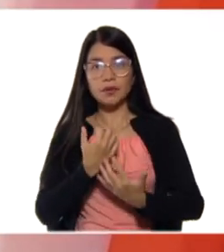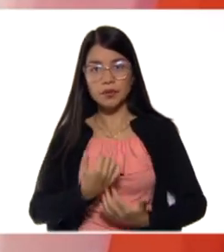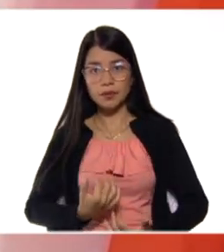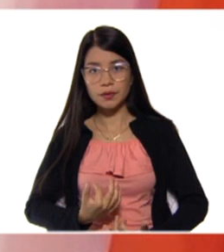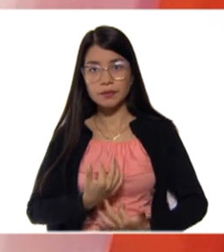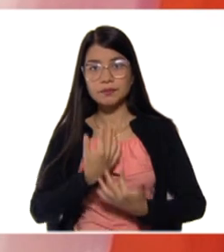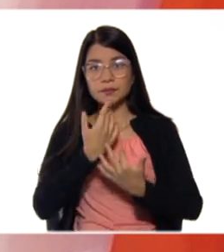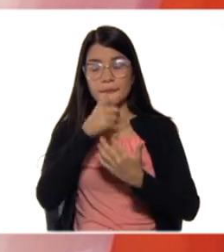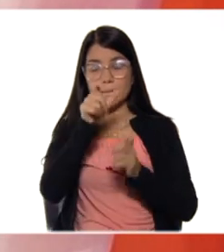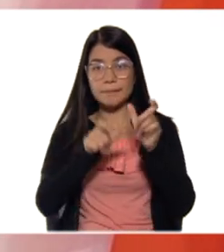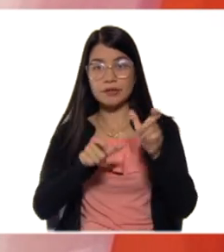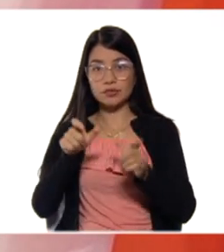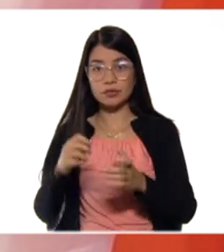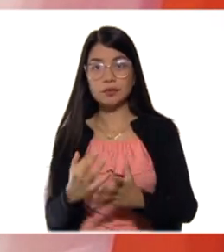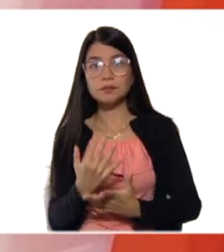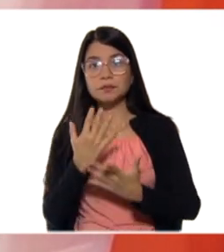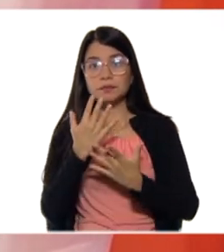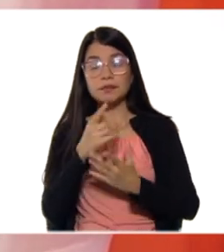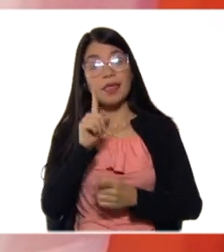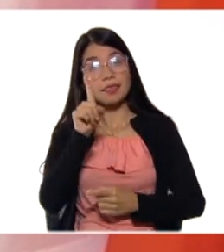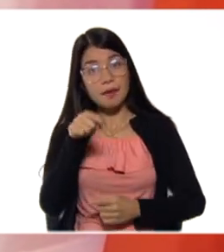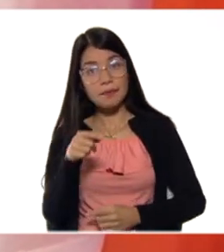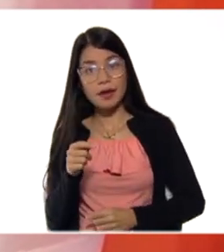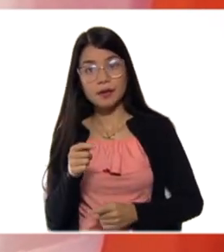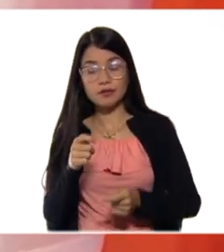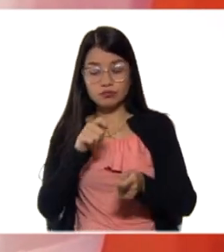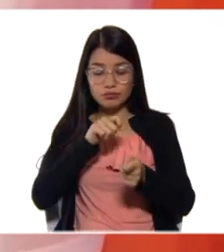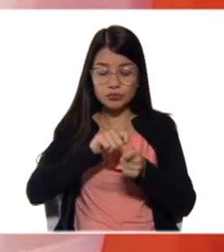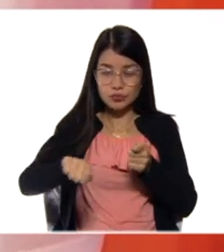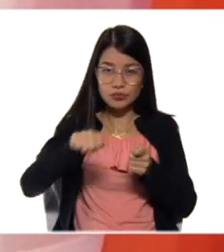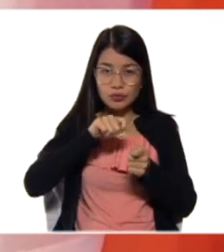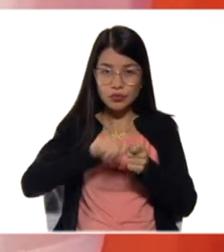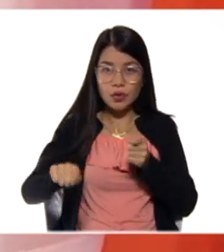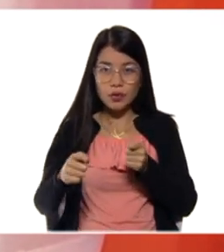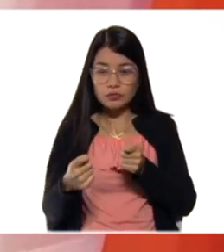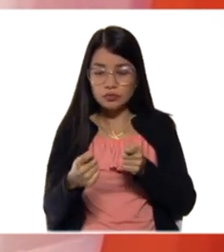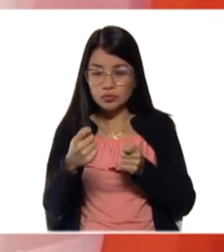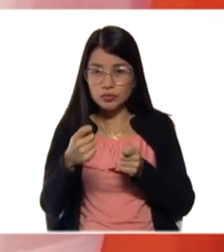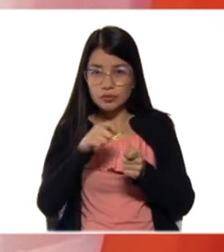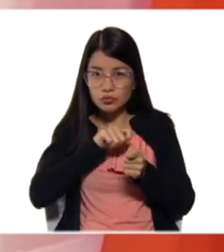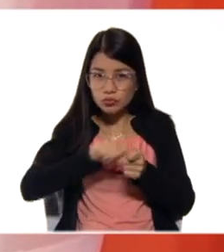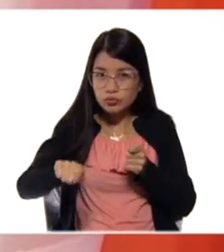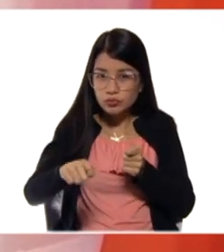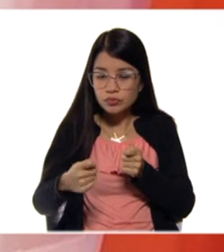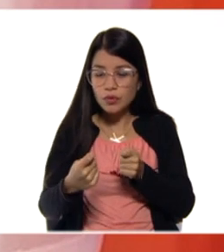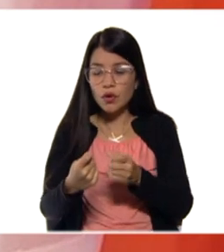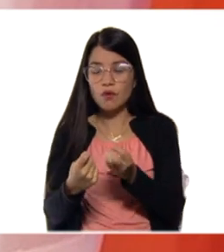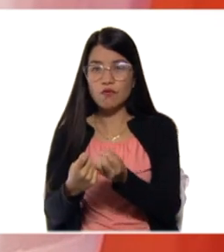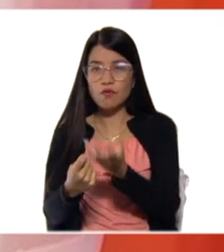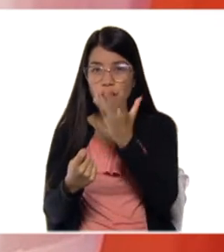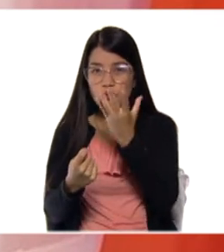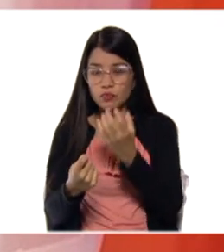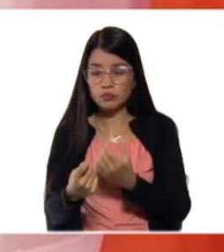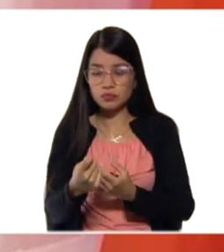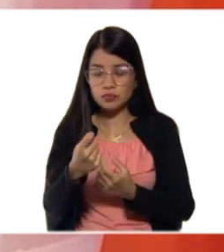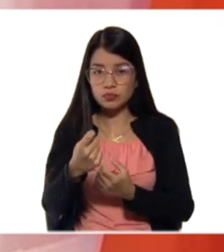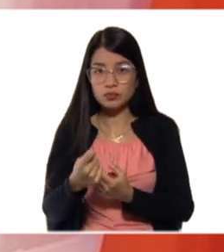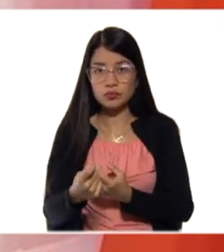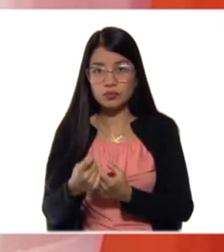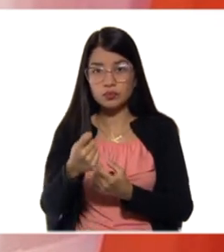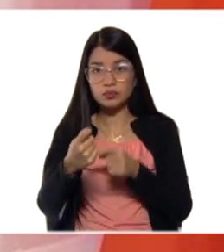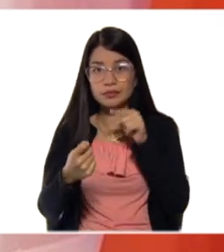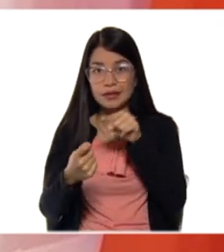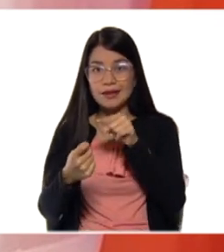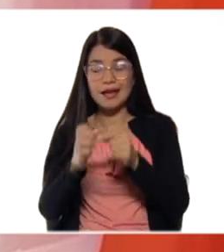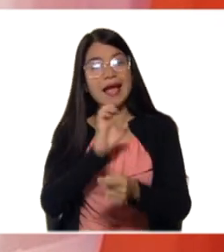Encender un fósforo al encender la estufa. Claro, usted está liberando energía porque está haciendo